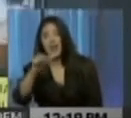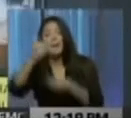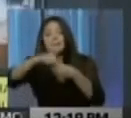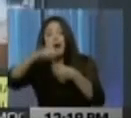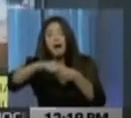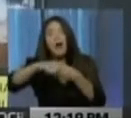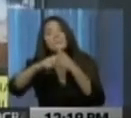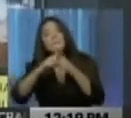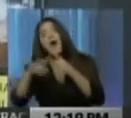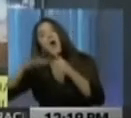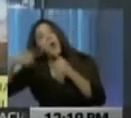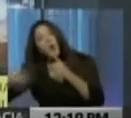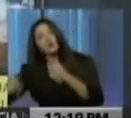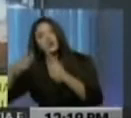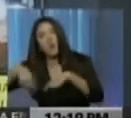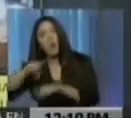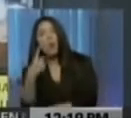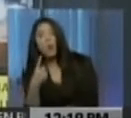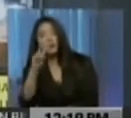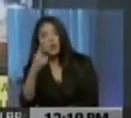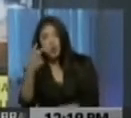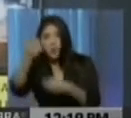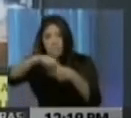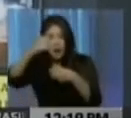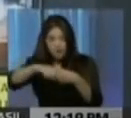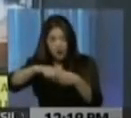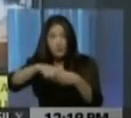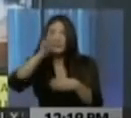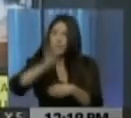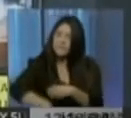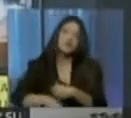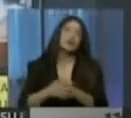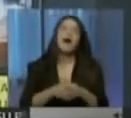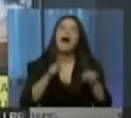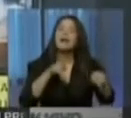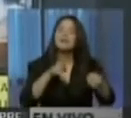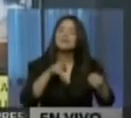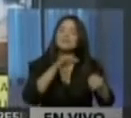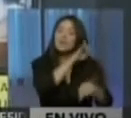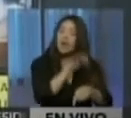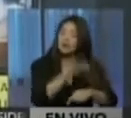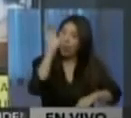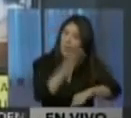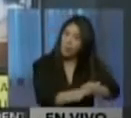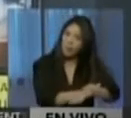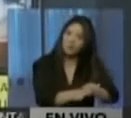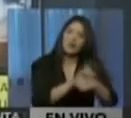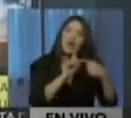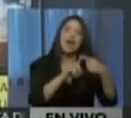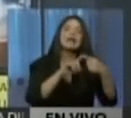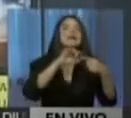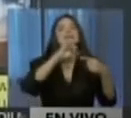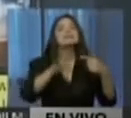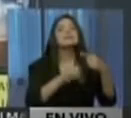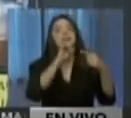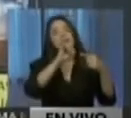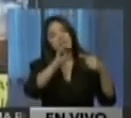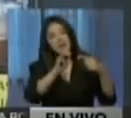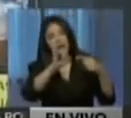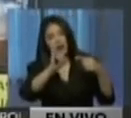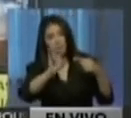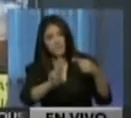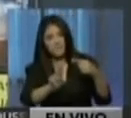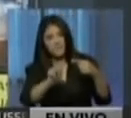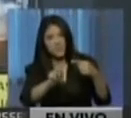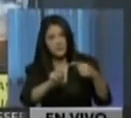circulaciones número 1 y 2 de Maracaibo. Por estos hechos resultaron aprendidos. Jimmy Geló Chebip, imputado por los delitos de